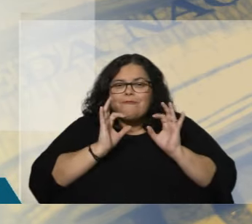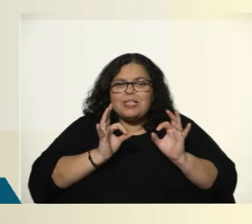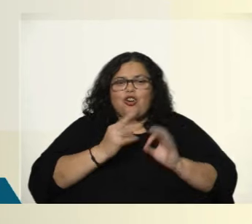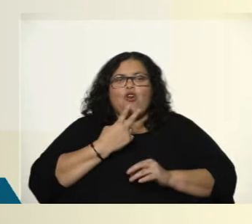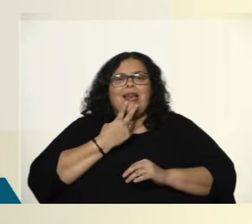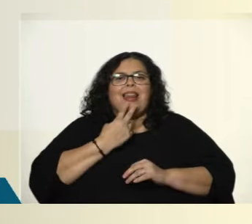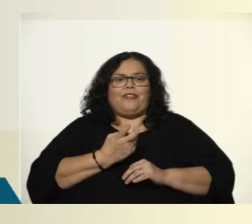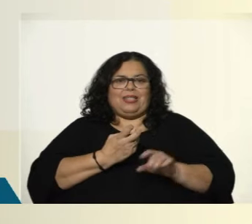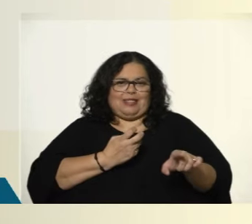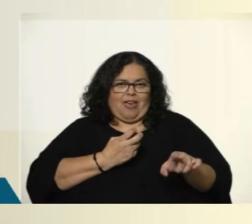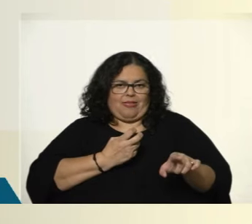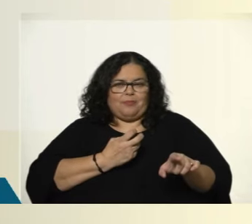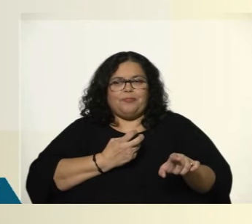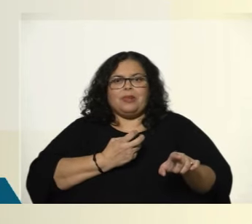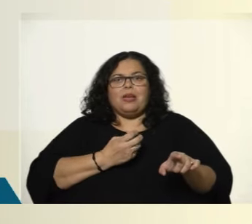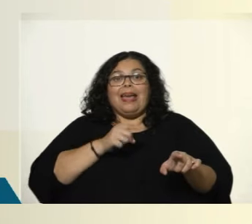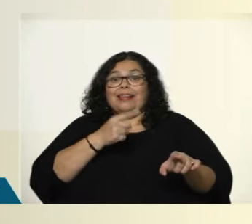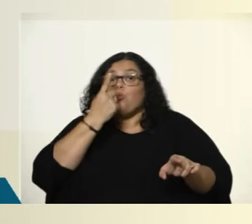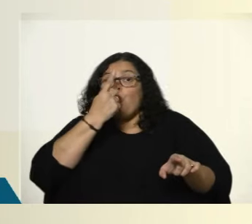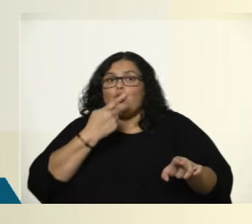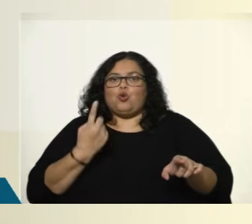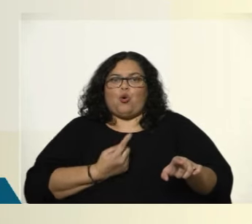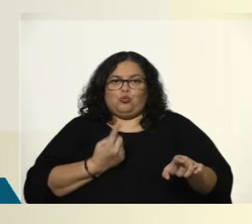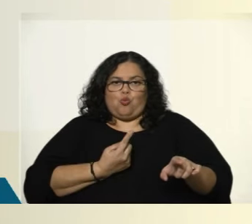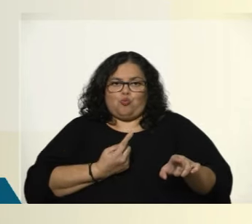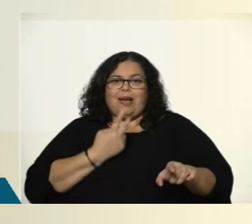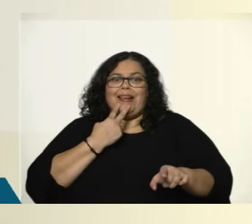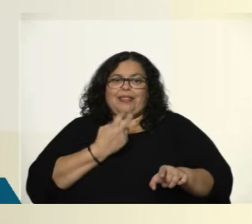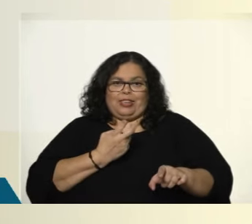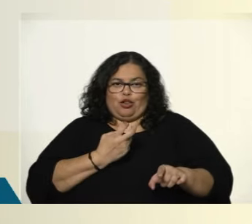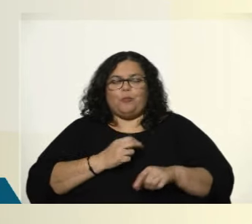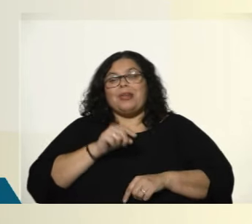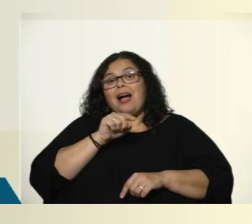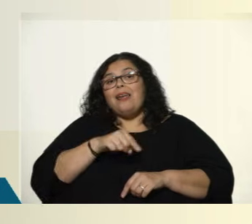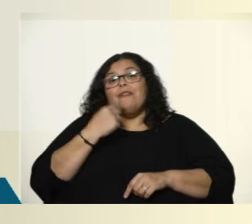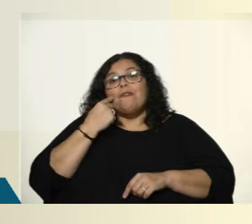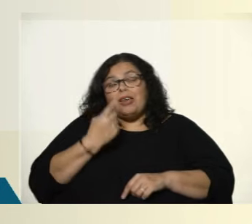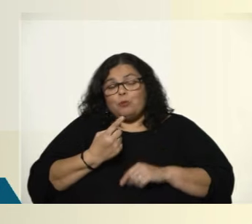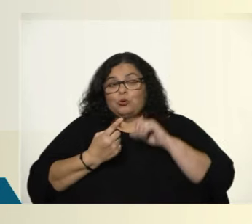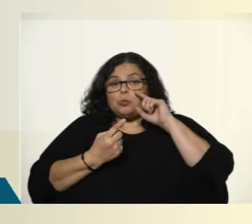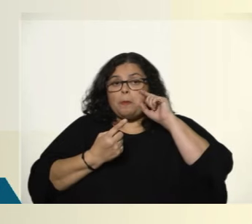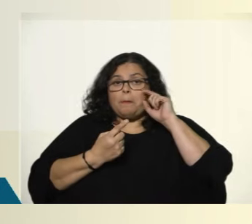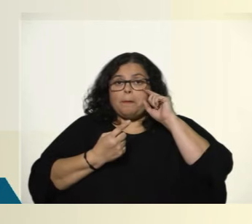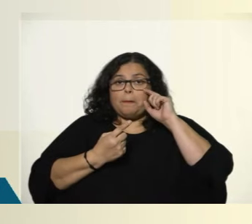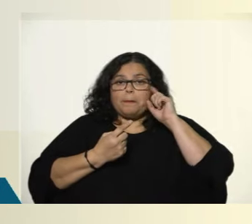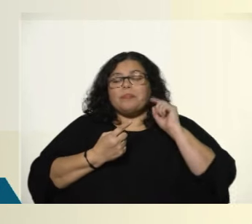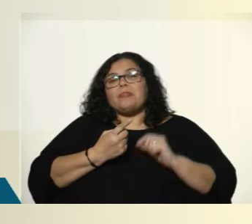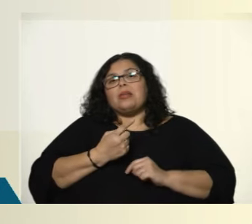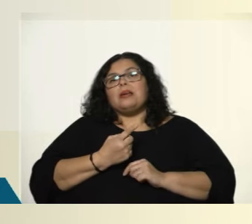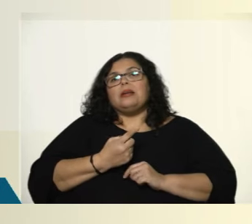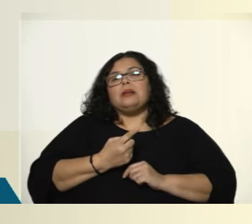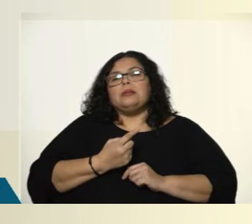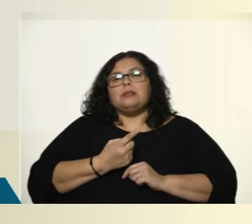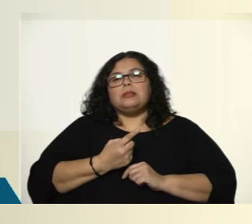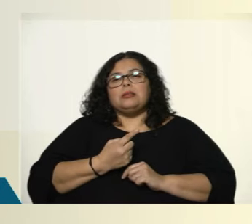que este es uno de los consumos. Y acá lo que vemos es un gran jugador de los últimos tiempos que aparece con toda su fuerza,